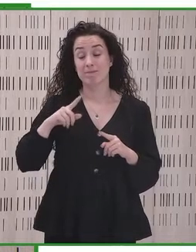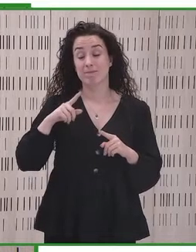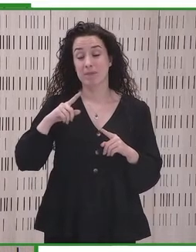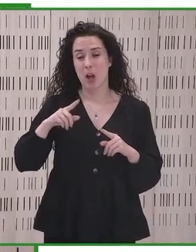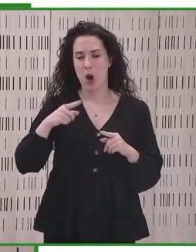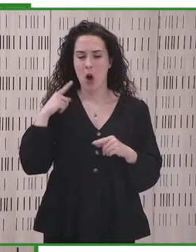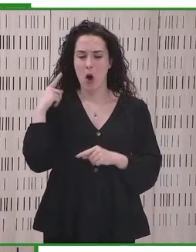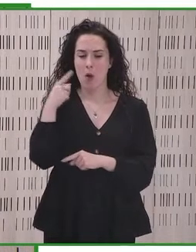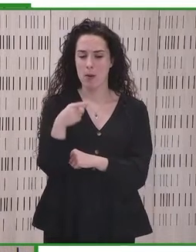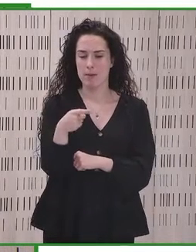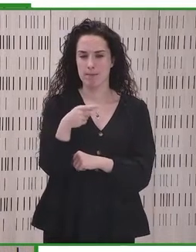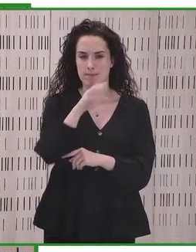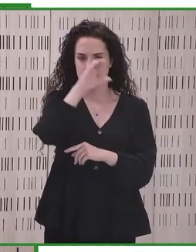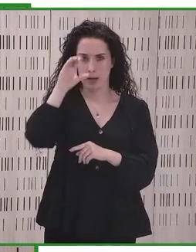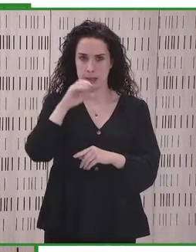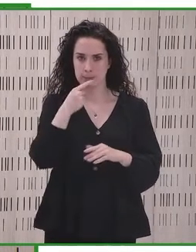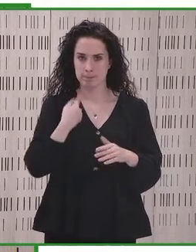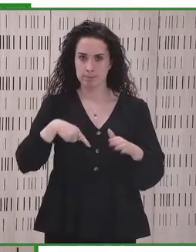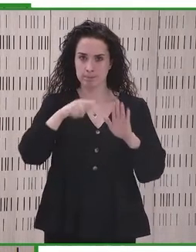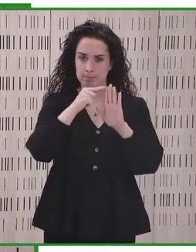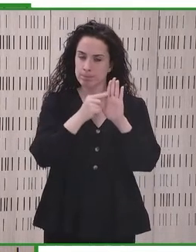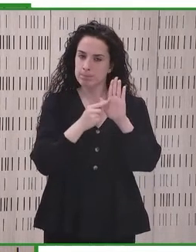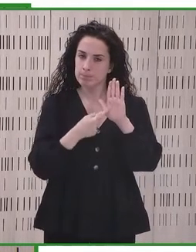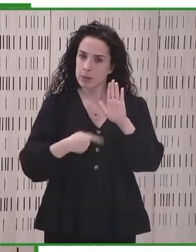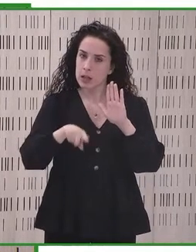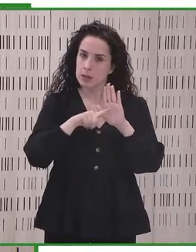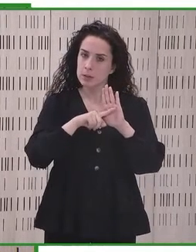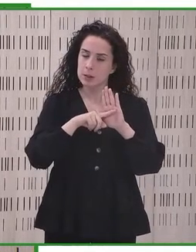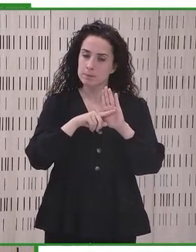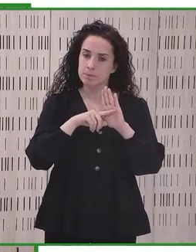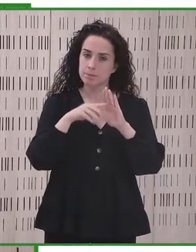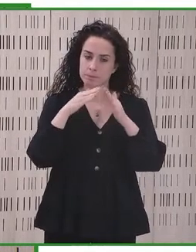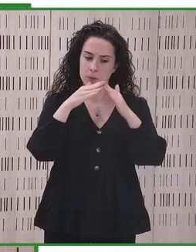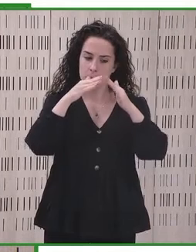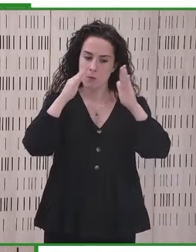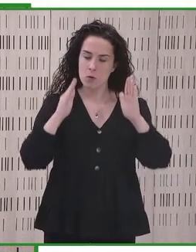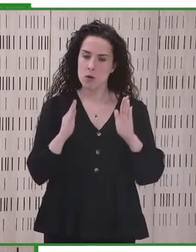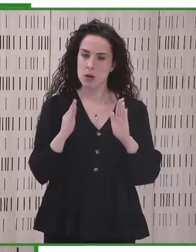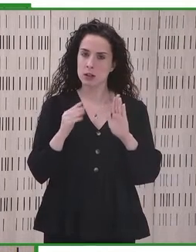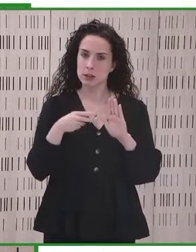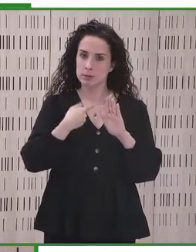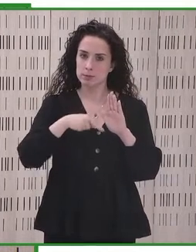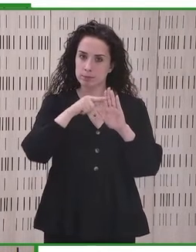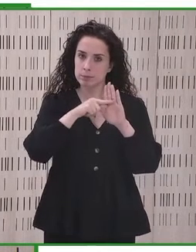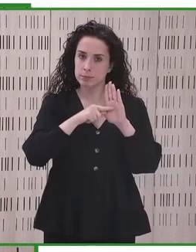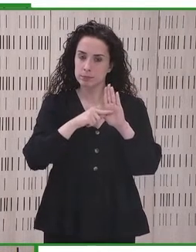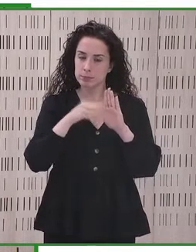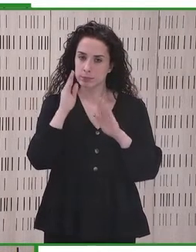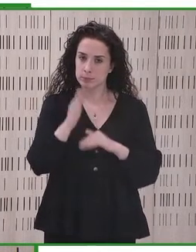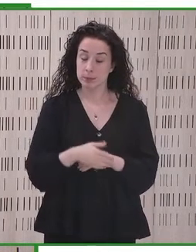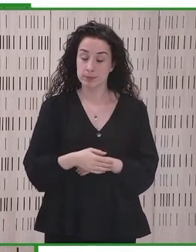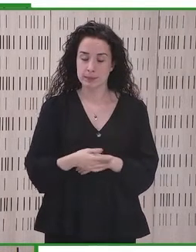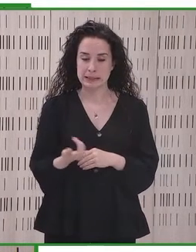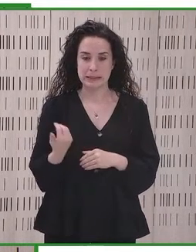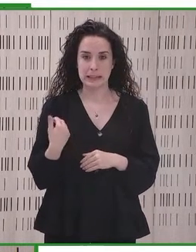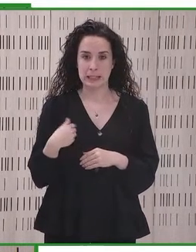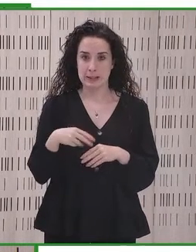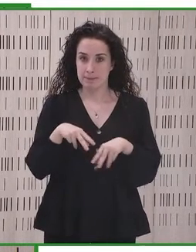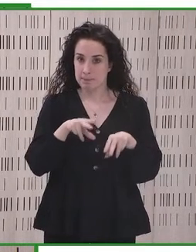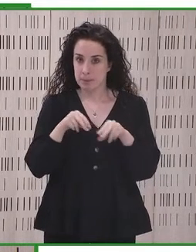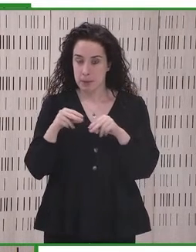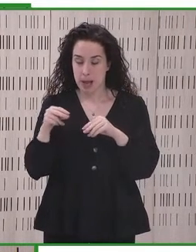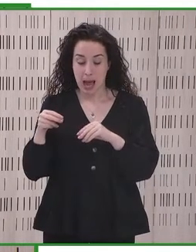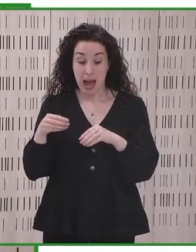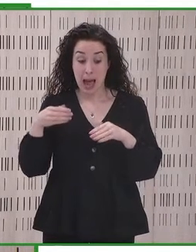parte de los Estados de regular precisamente la propiedad horizontal. Termino diciendo, la